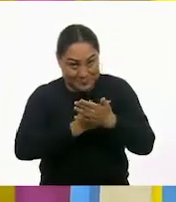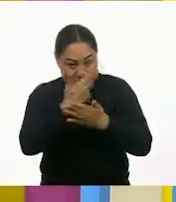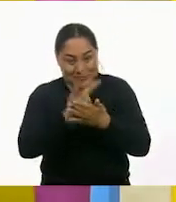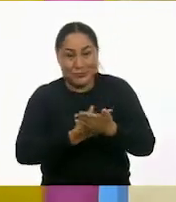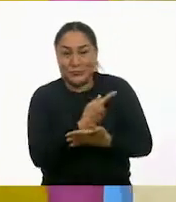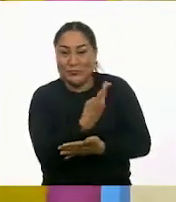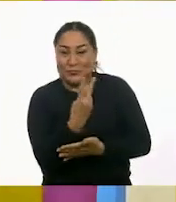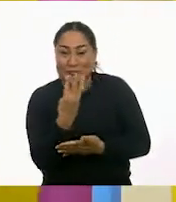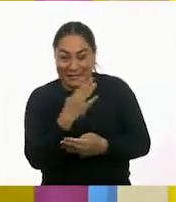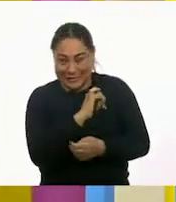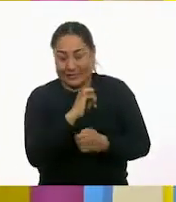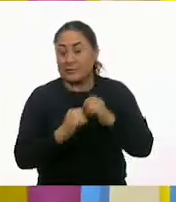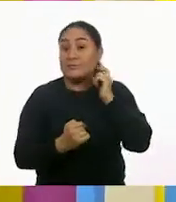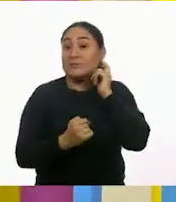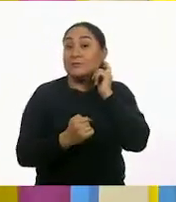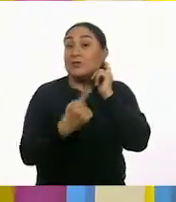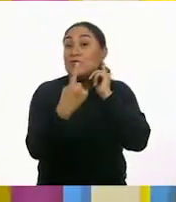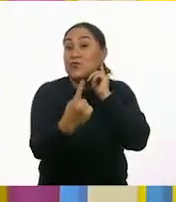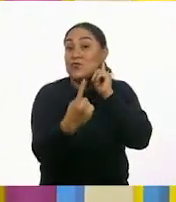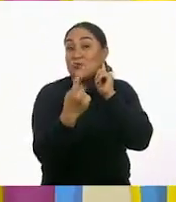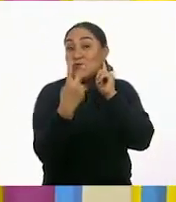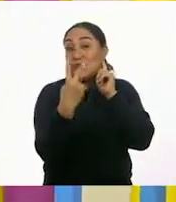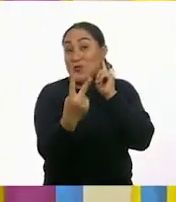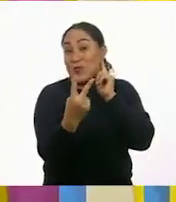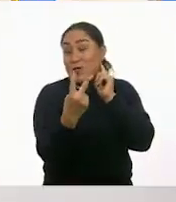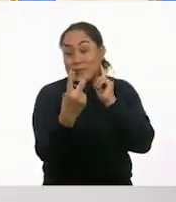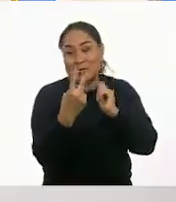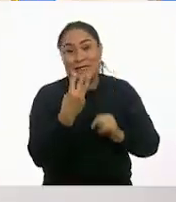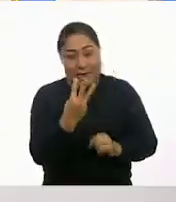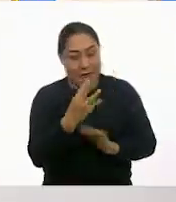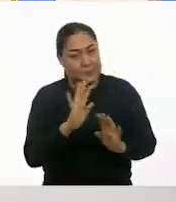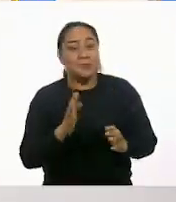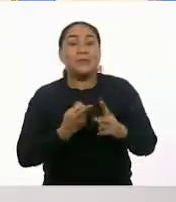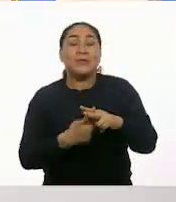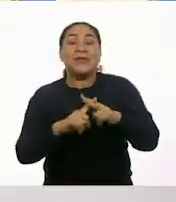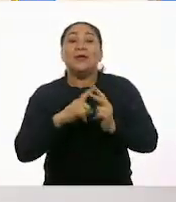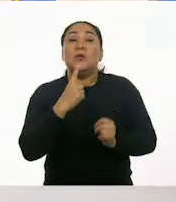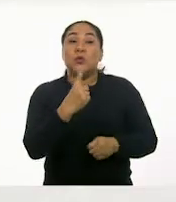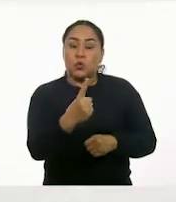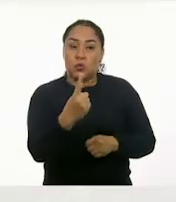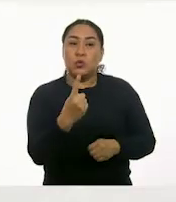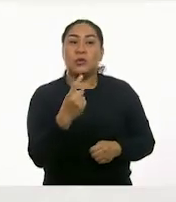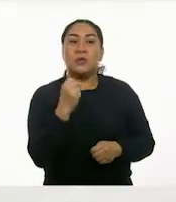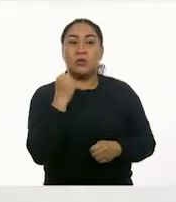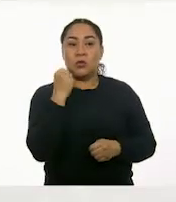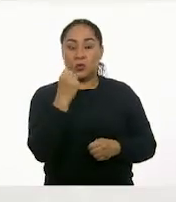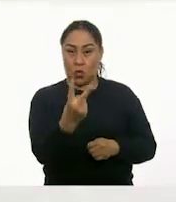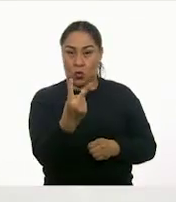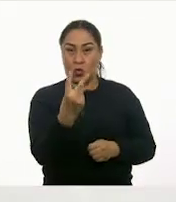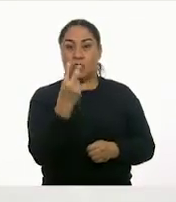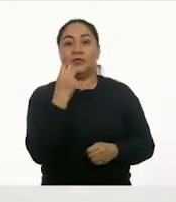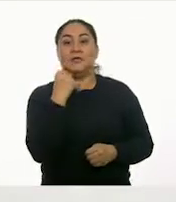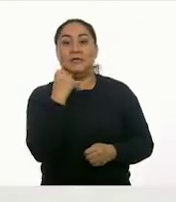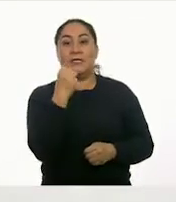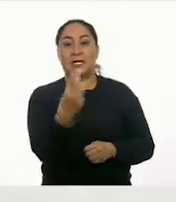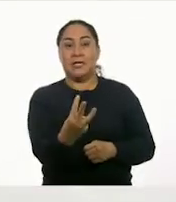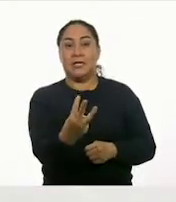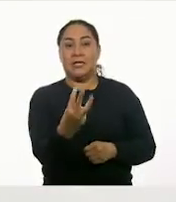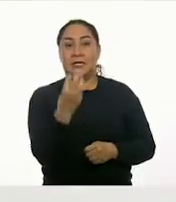Y ayúdenme en casa, dice, uno, dos, tres. Comenzamos. Uno, dos, tres,